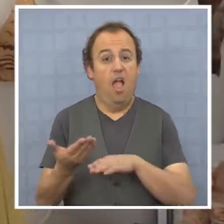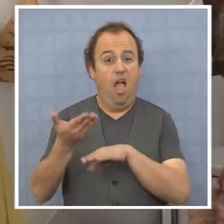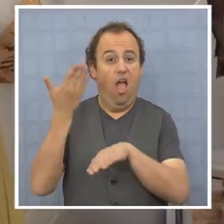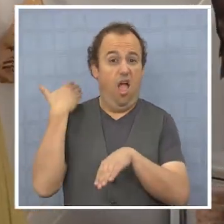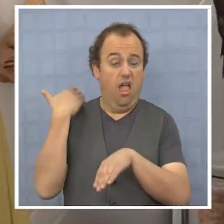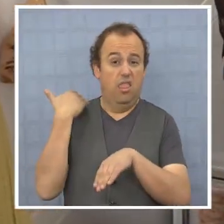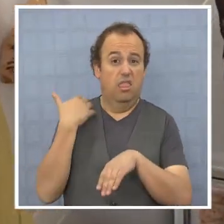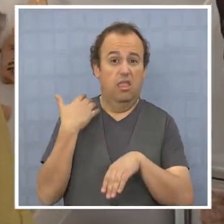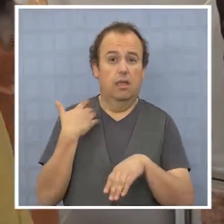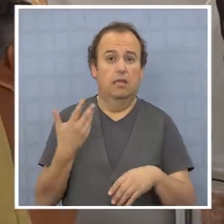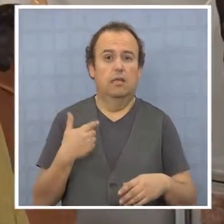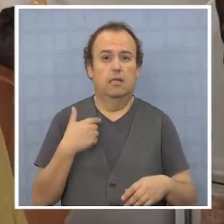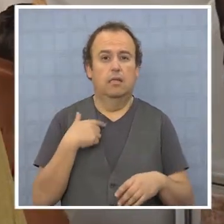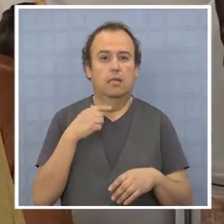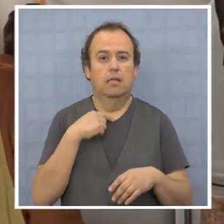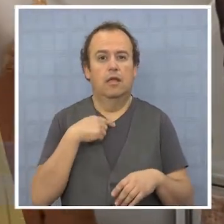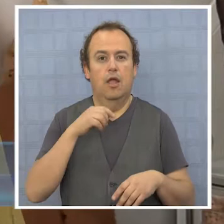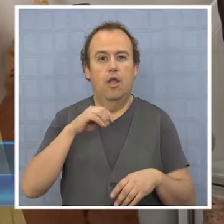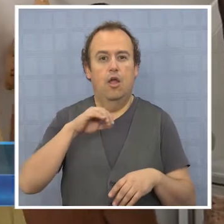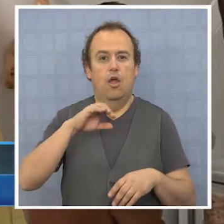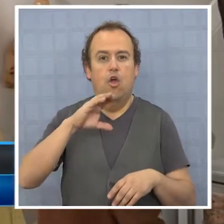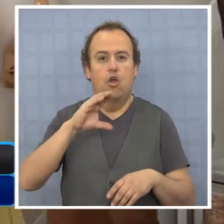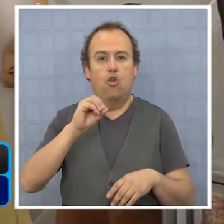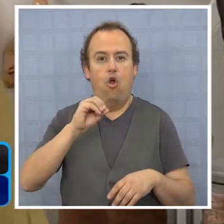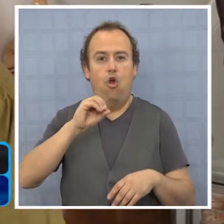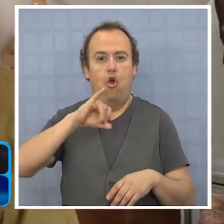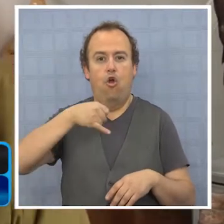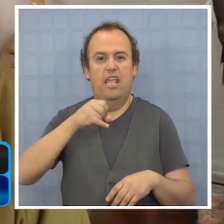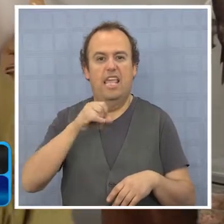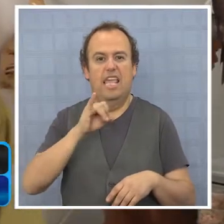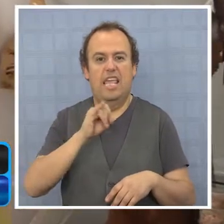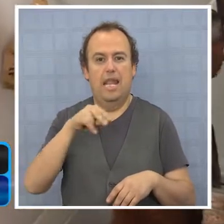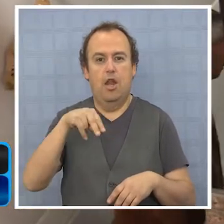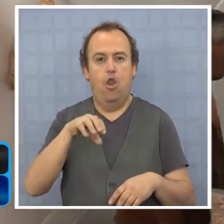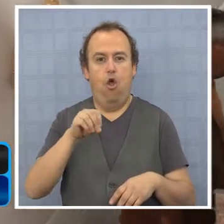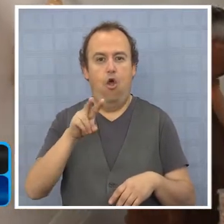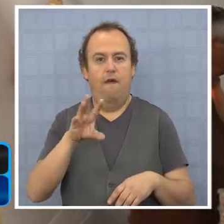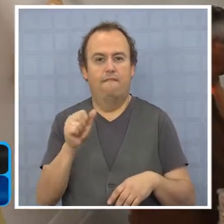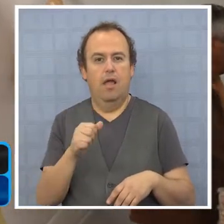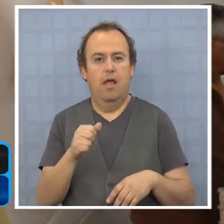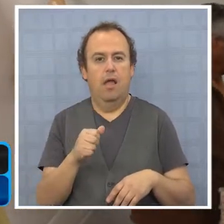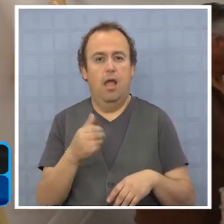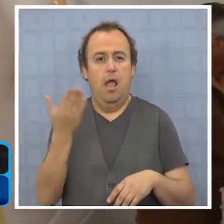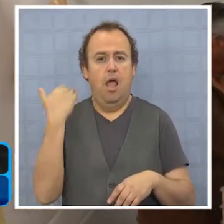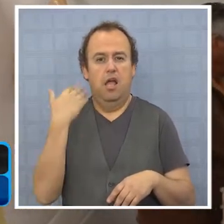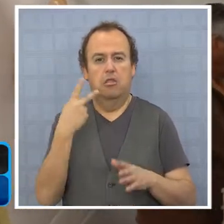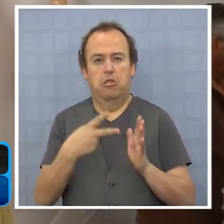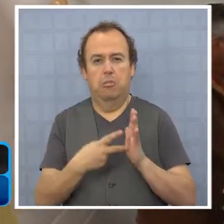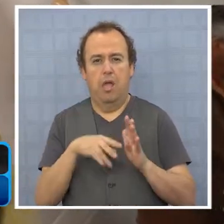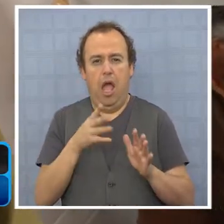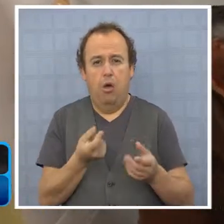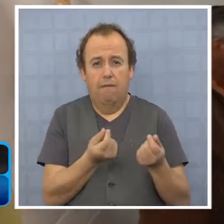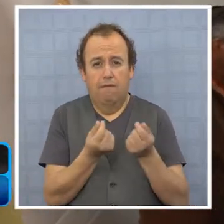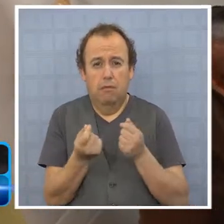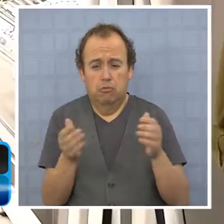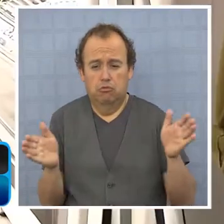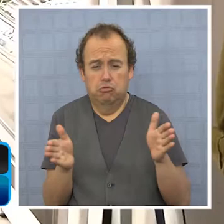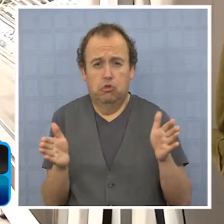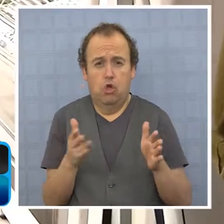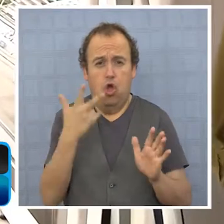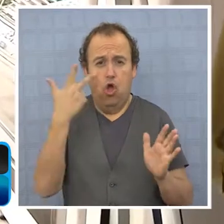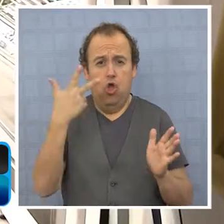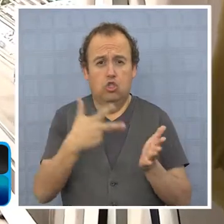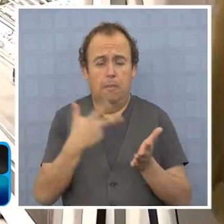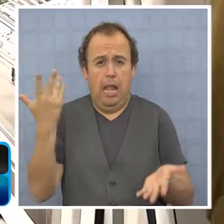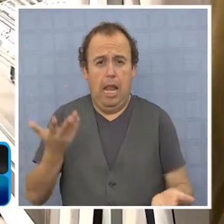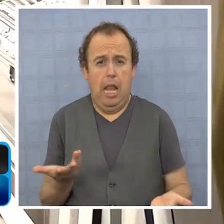Antiguamente una salte coginó, con coginó de arándia, usted le encontraba 2000 pez, ahora vale 8000 pez y chiquitas. Sí,